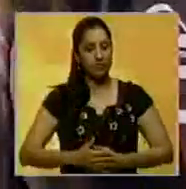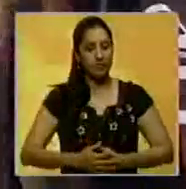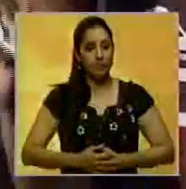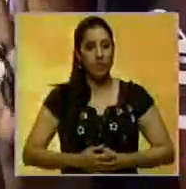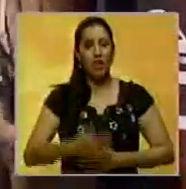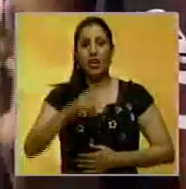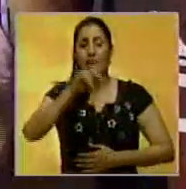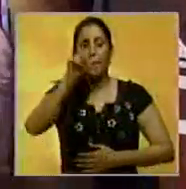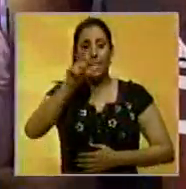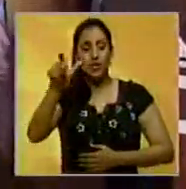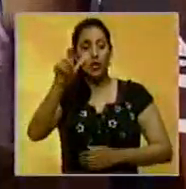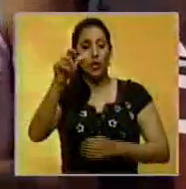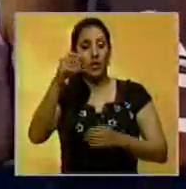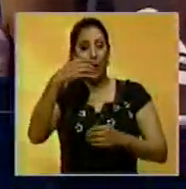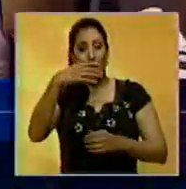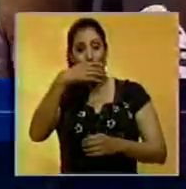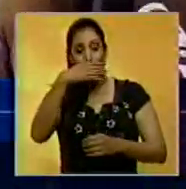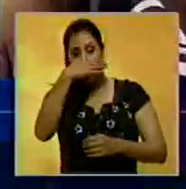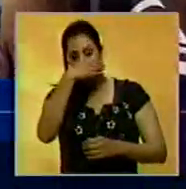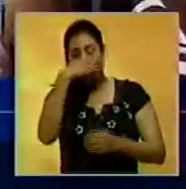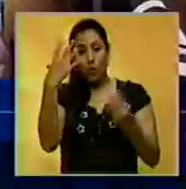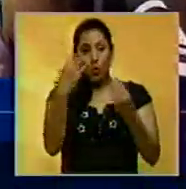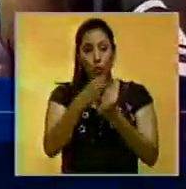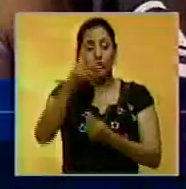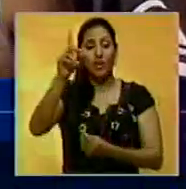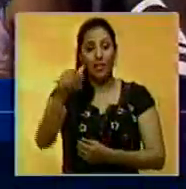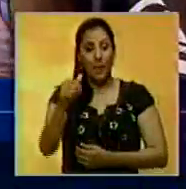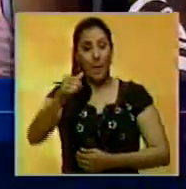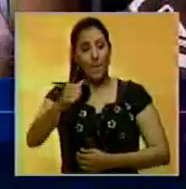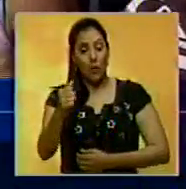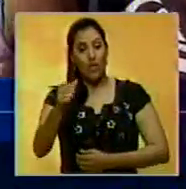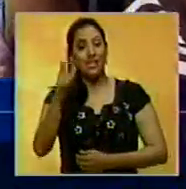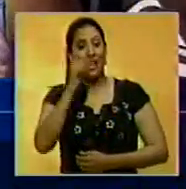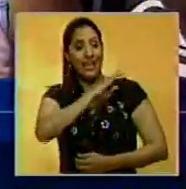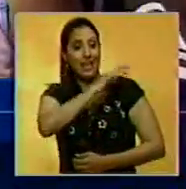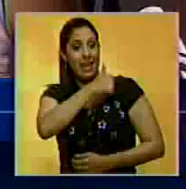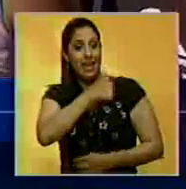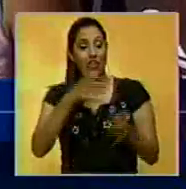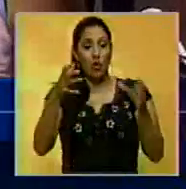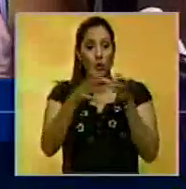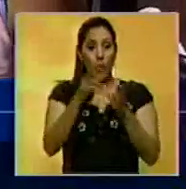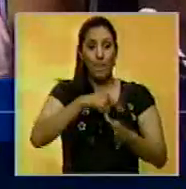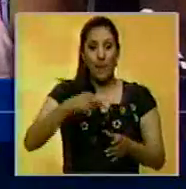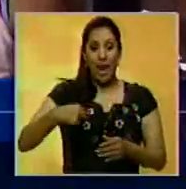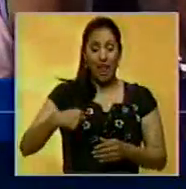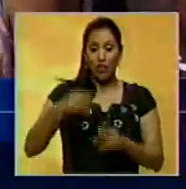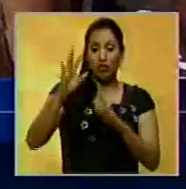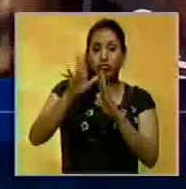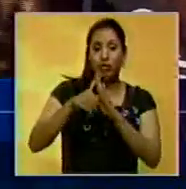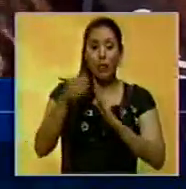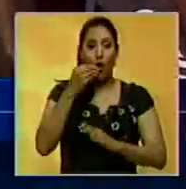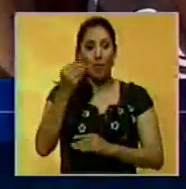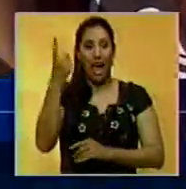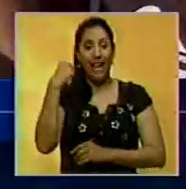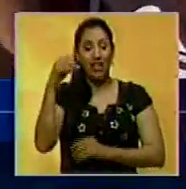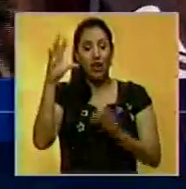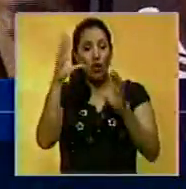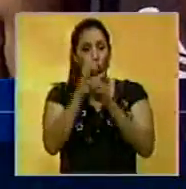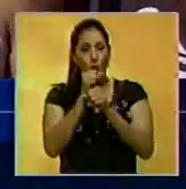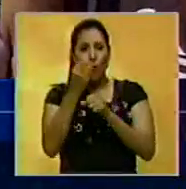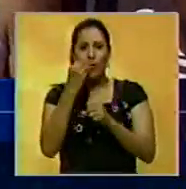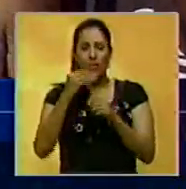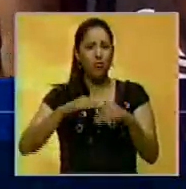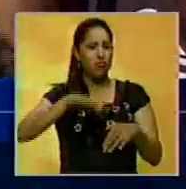Están llevando la comida con complicidad obvio del gerente y de su comitiva de colectivo. O sea, no es posible, anoche llegó, fue como que